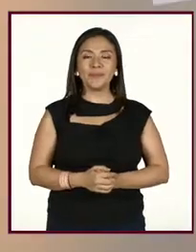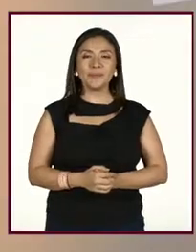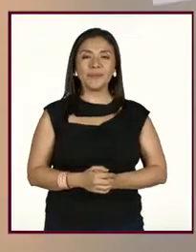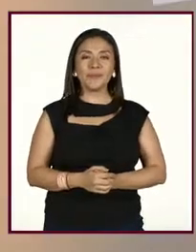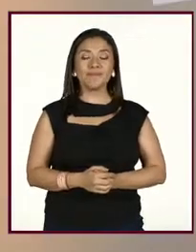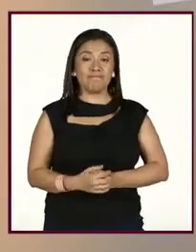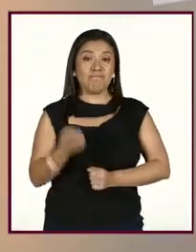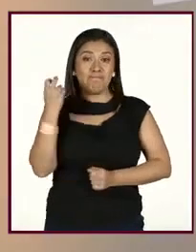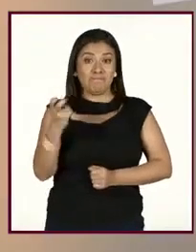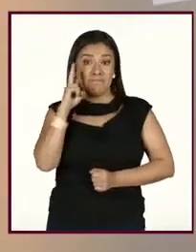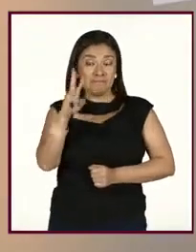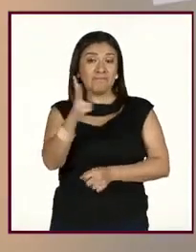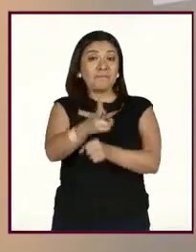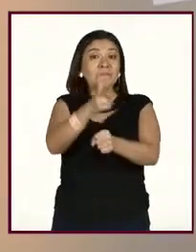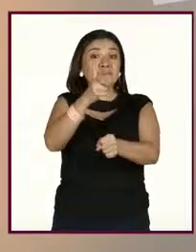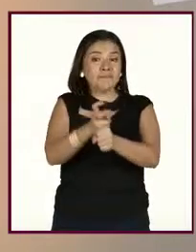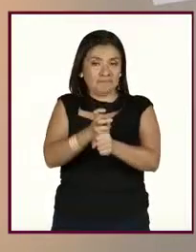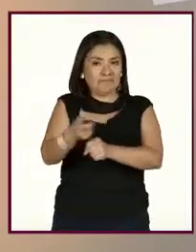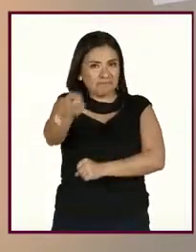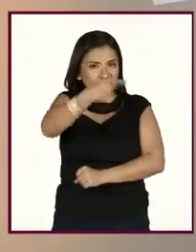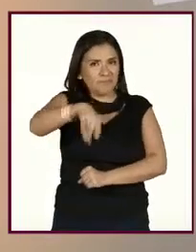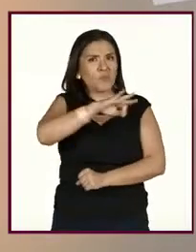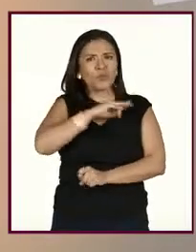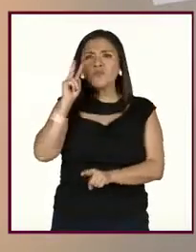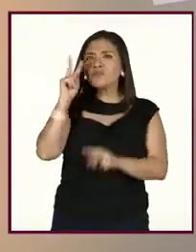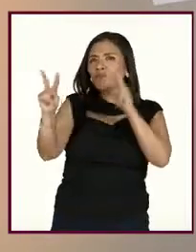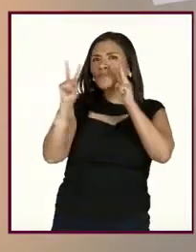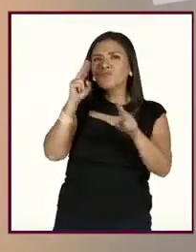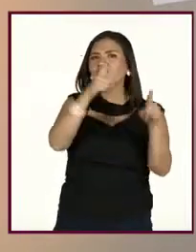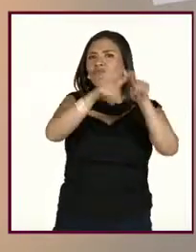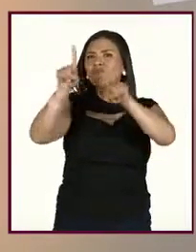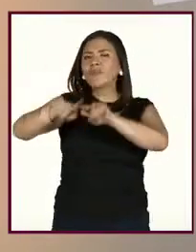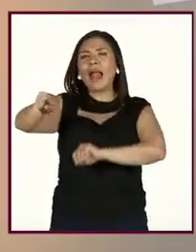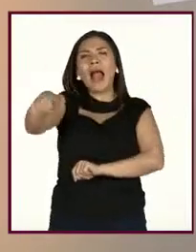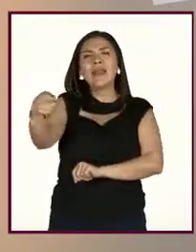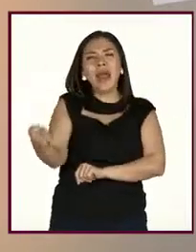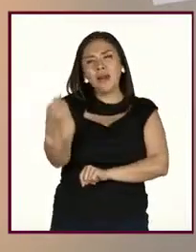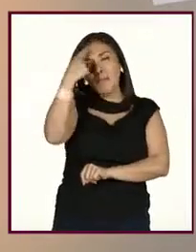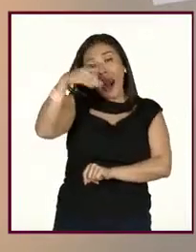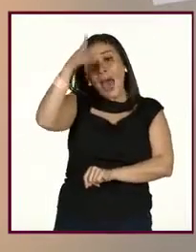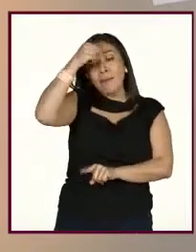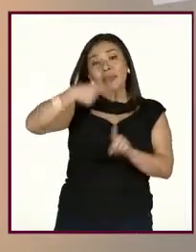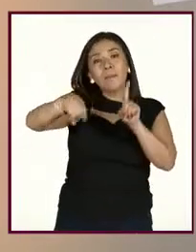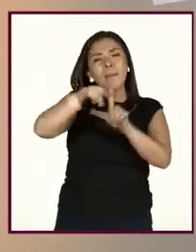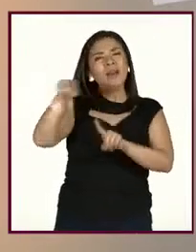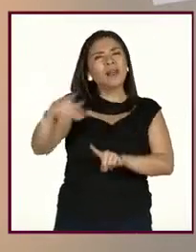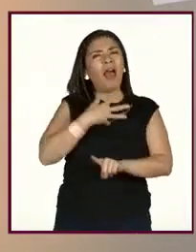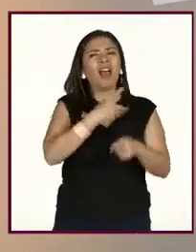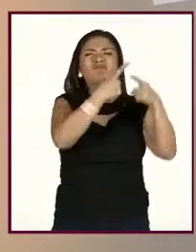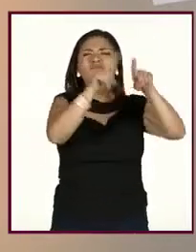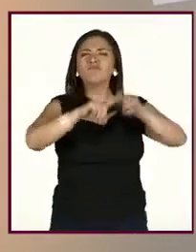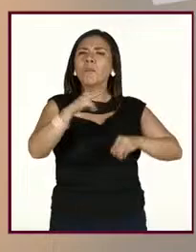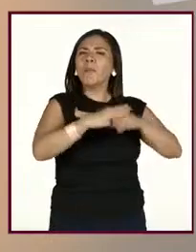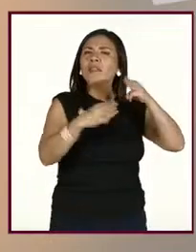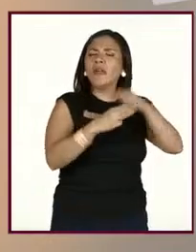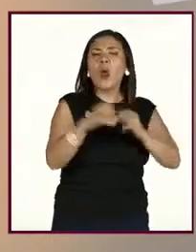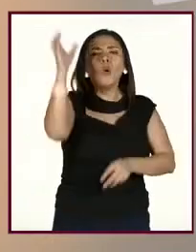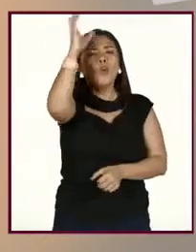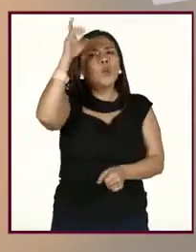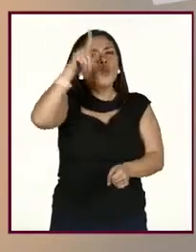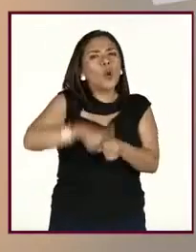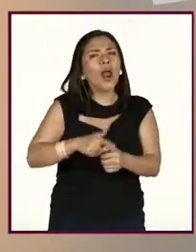Pues ahí está la invitación. Los invitamos a sintonizar los canales de Aprende Más, donde podrán encontrar contenido educativo y cultural